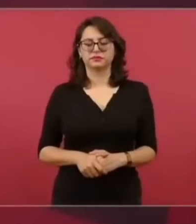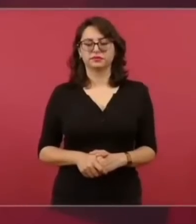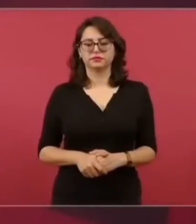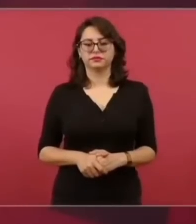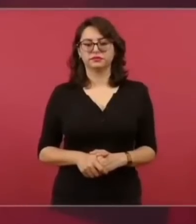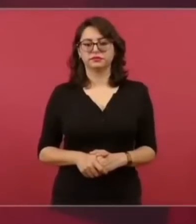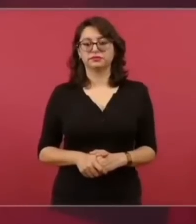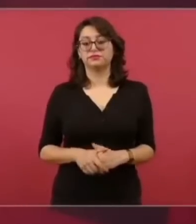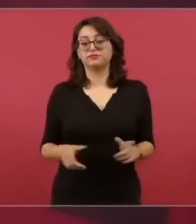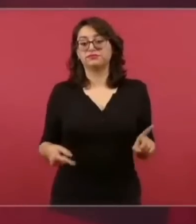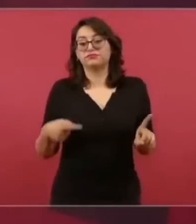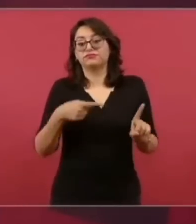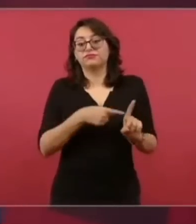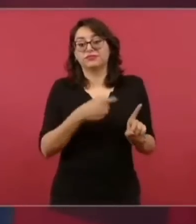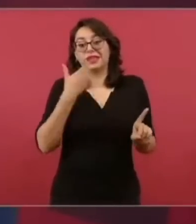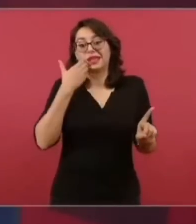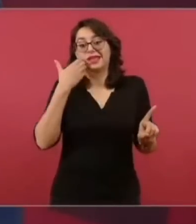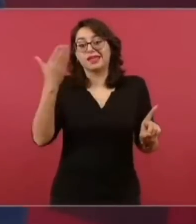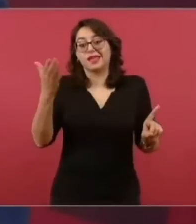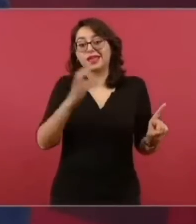quiere ser candidata